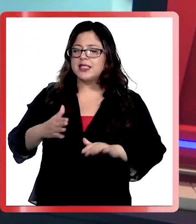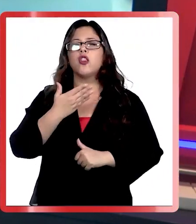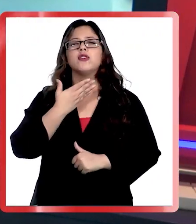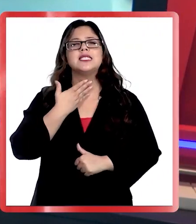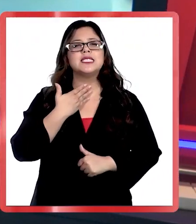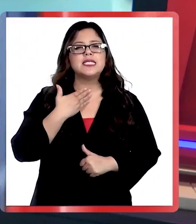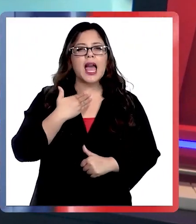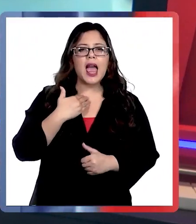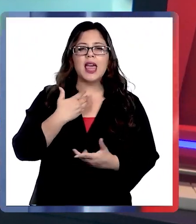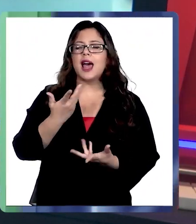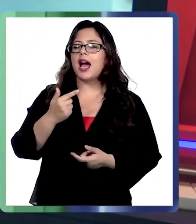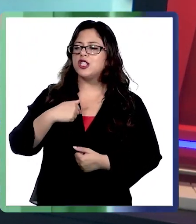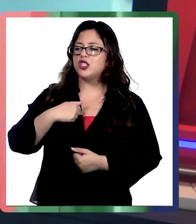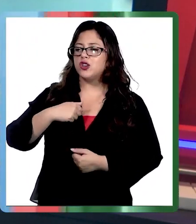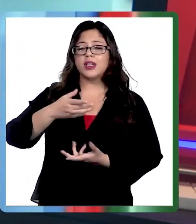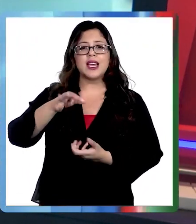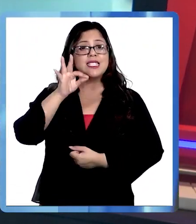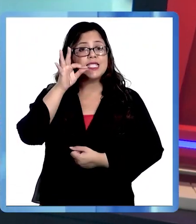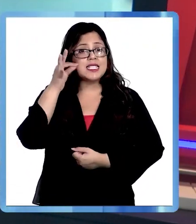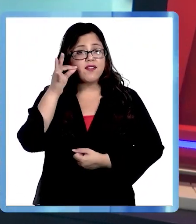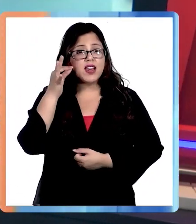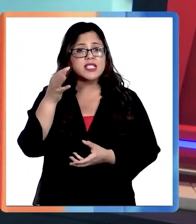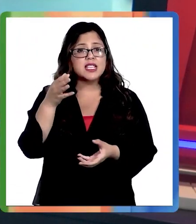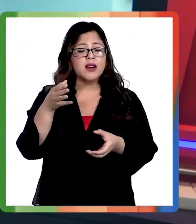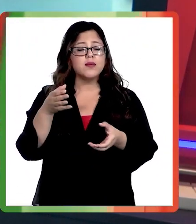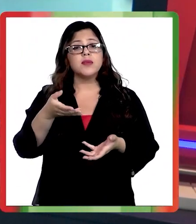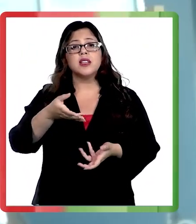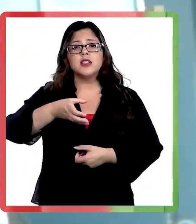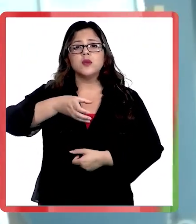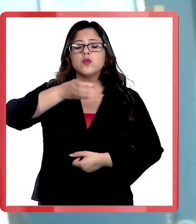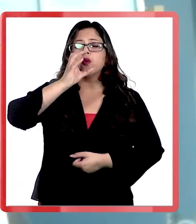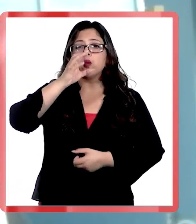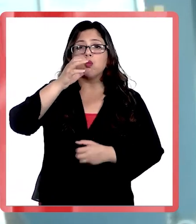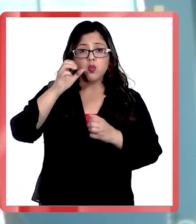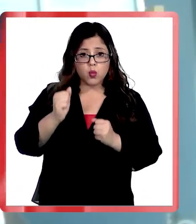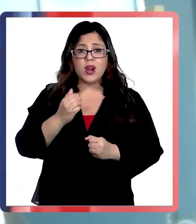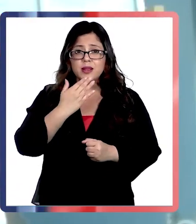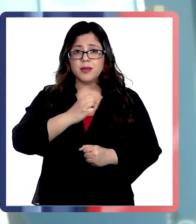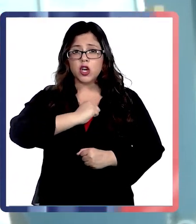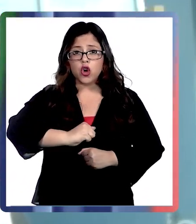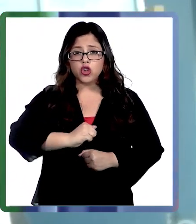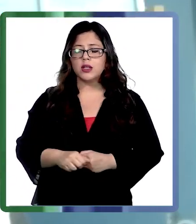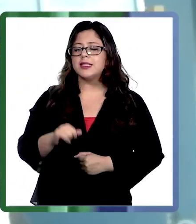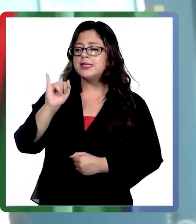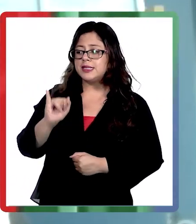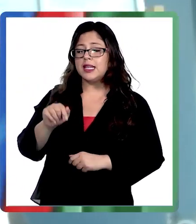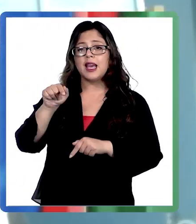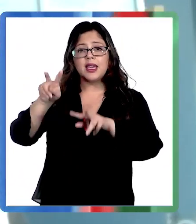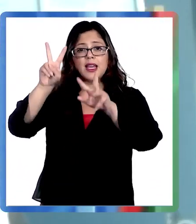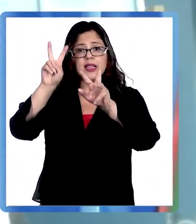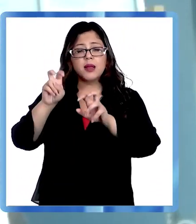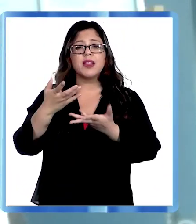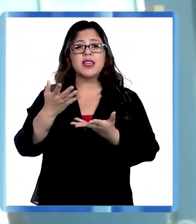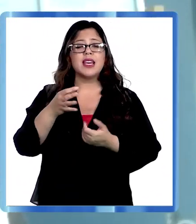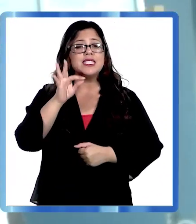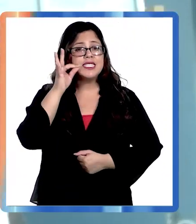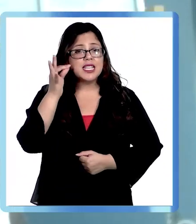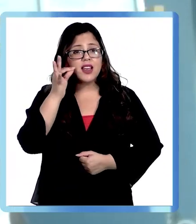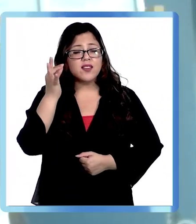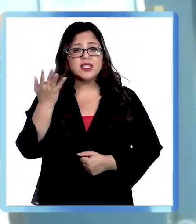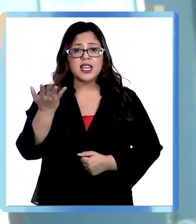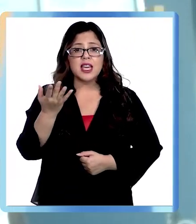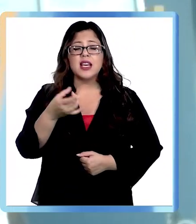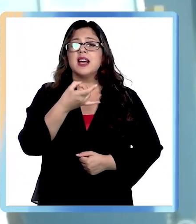ejemplo, y dice, ah, voy a tomar cerveza, ¿también se juega en contra? Exacto, la cerveza no solamente tiene una